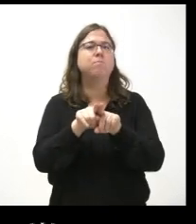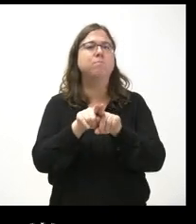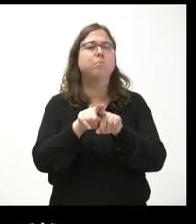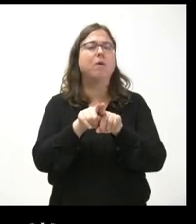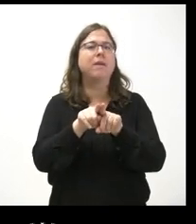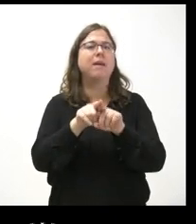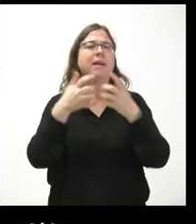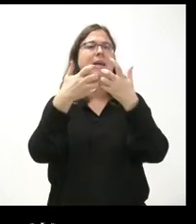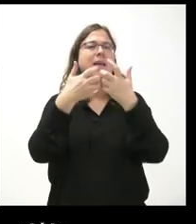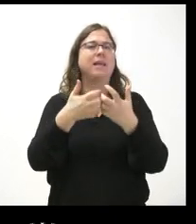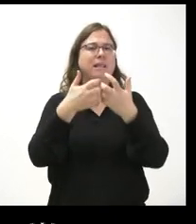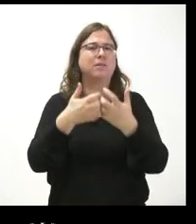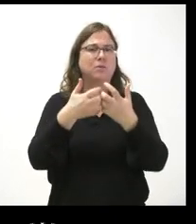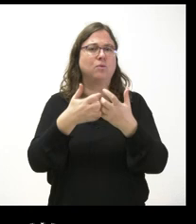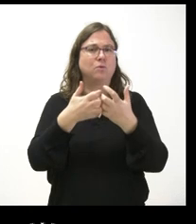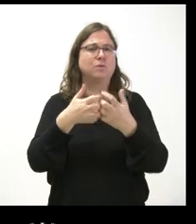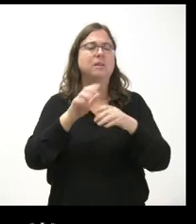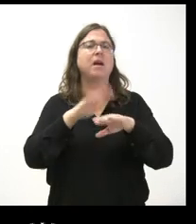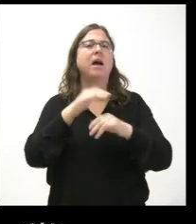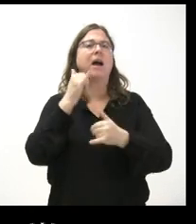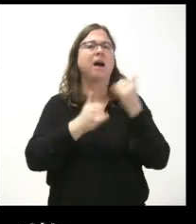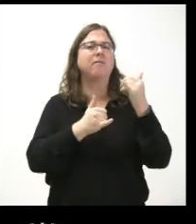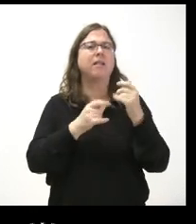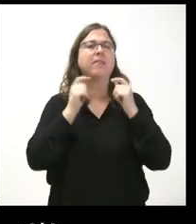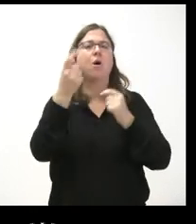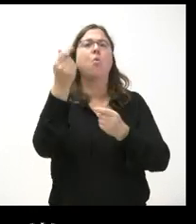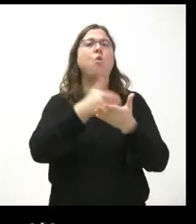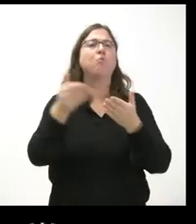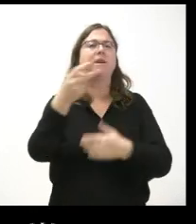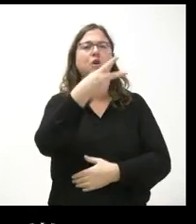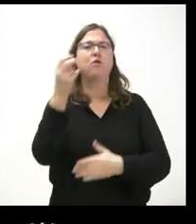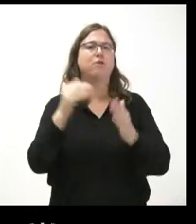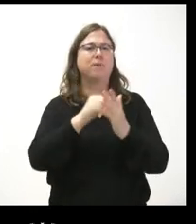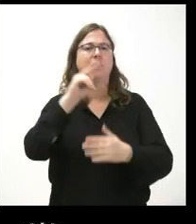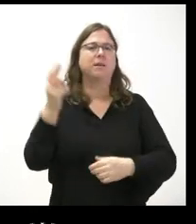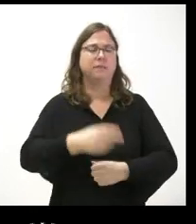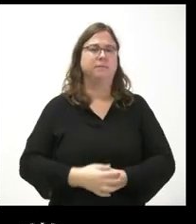directas a organizaciones acaba dando un millón doscientos mil euros a la COE.